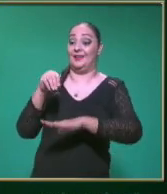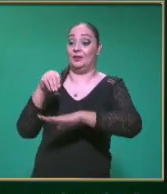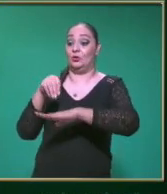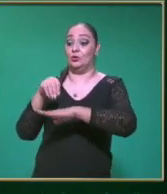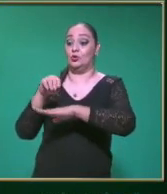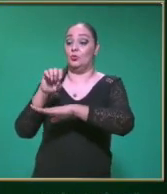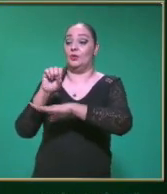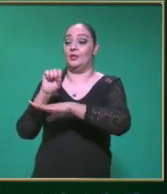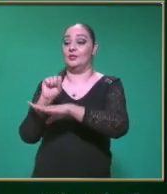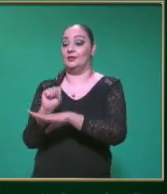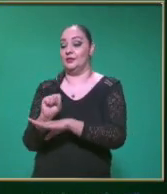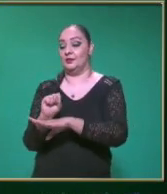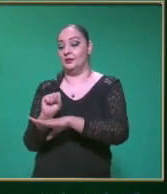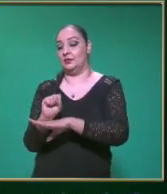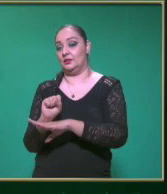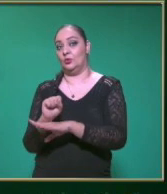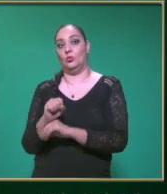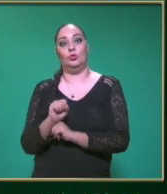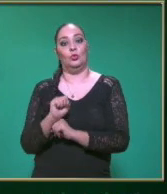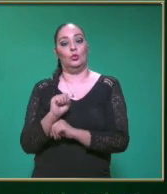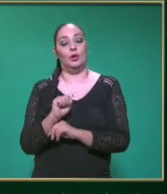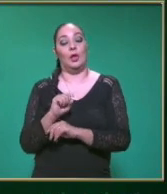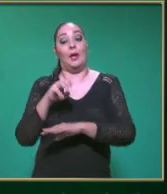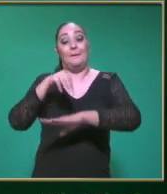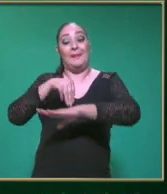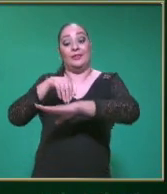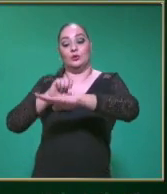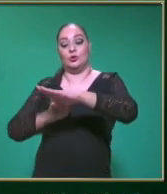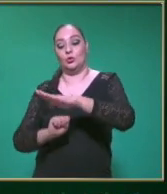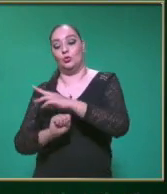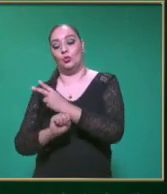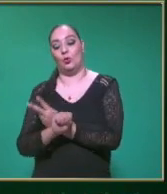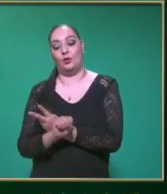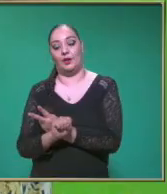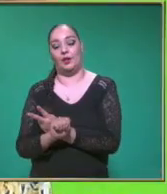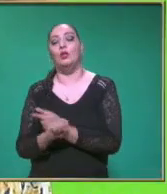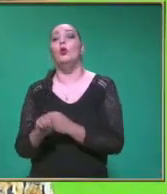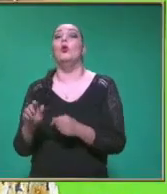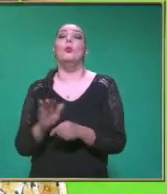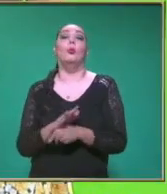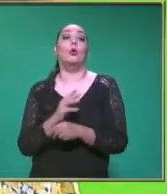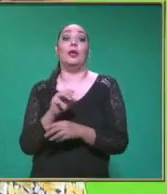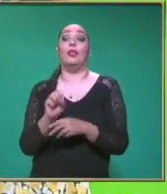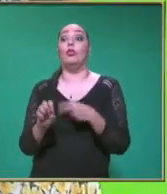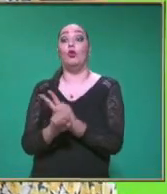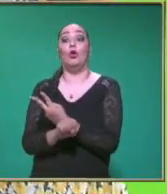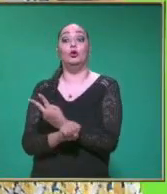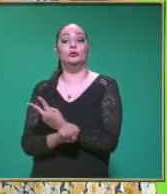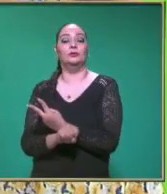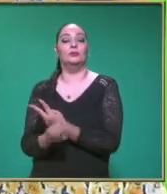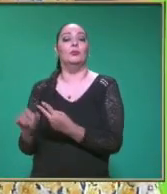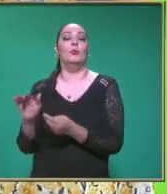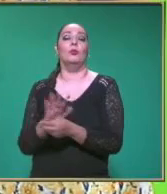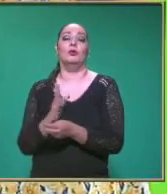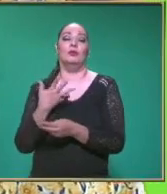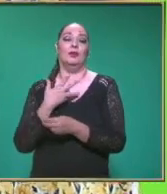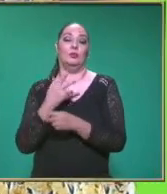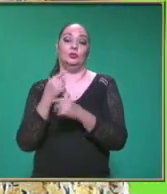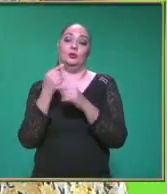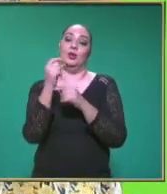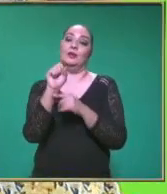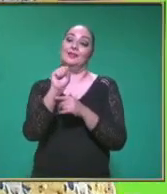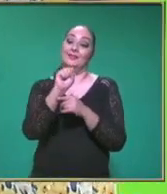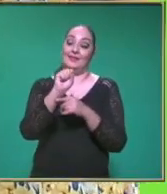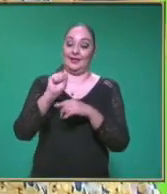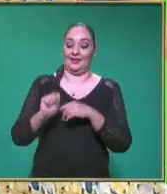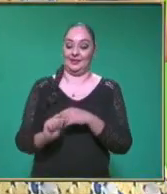segundo Al cuadrado Recordamos Que el segundo Al cuadrado Lo obtuvimos Porque multiplicamos Segundo Por segundo ¿Verdad maestra? Exactamente Bueno ahí